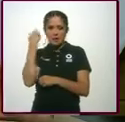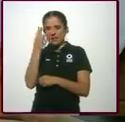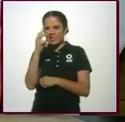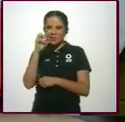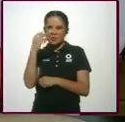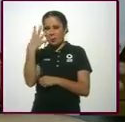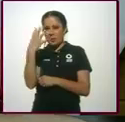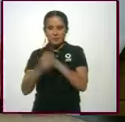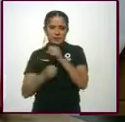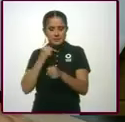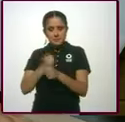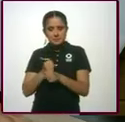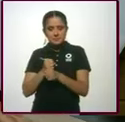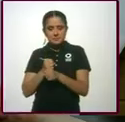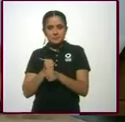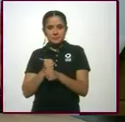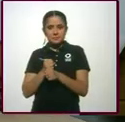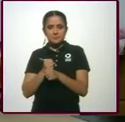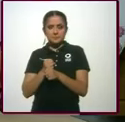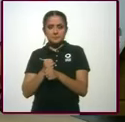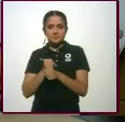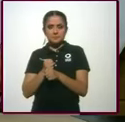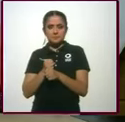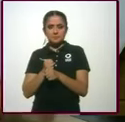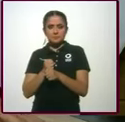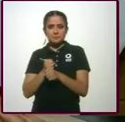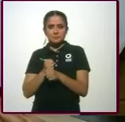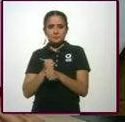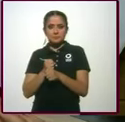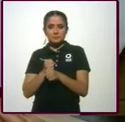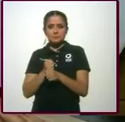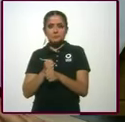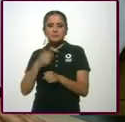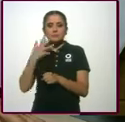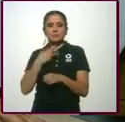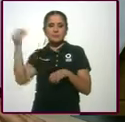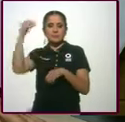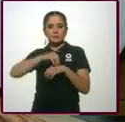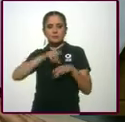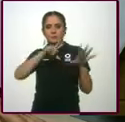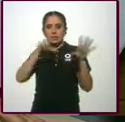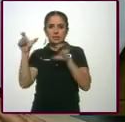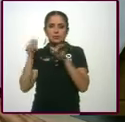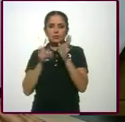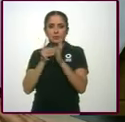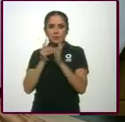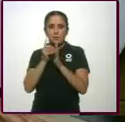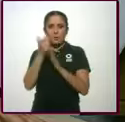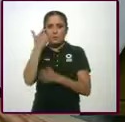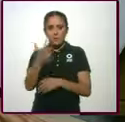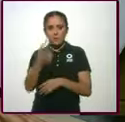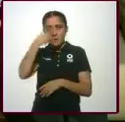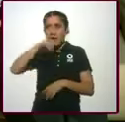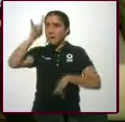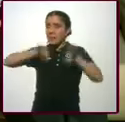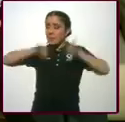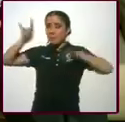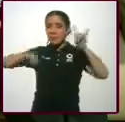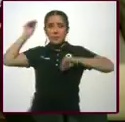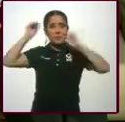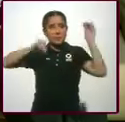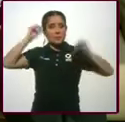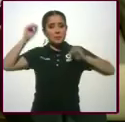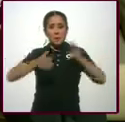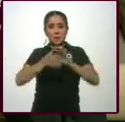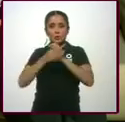años se aplicaron setecientos y tantos millones de pesos en publicidad aquí. Cuando tú